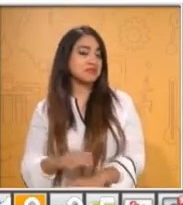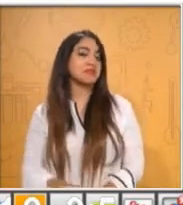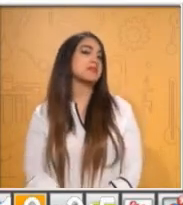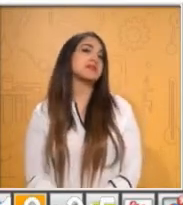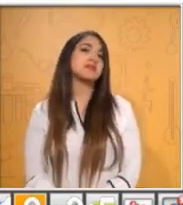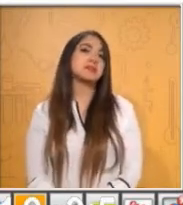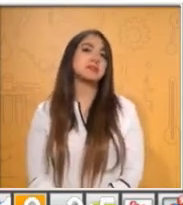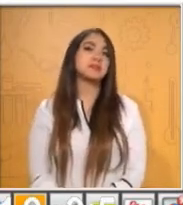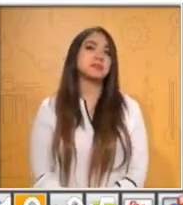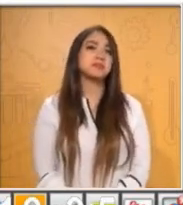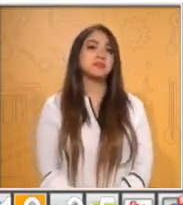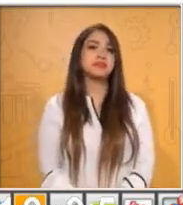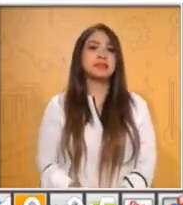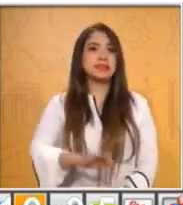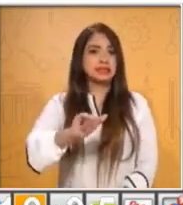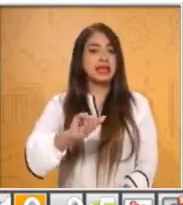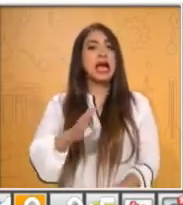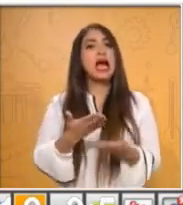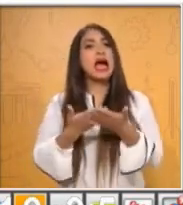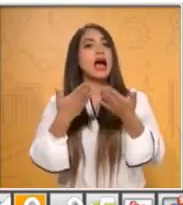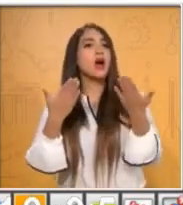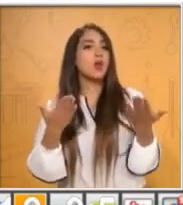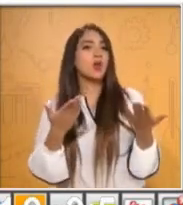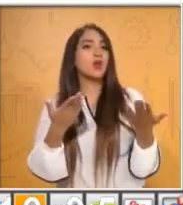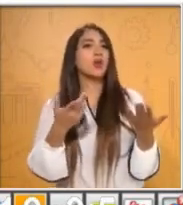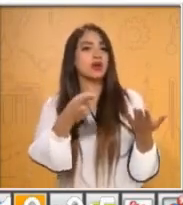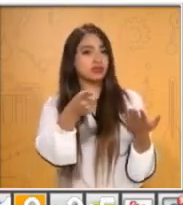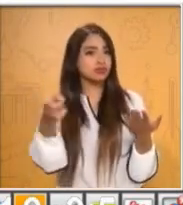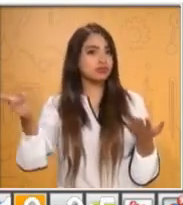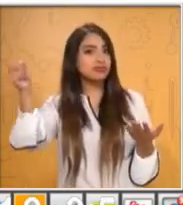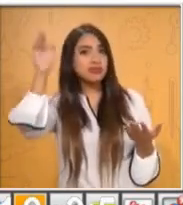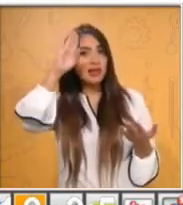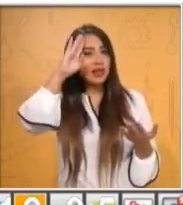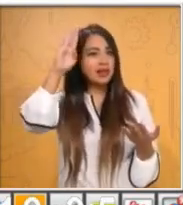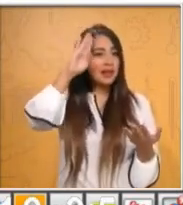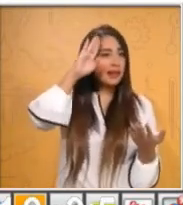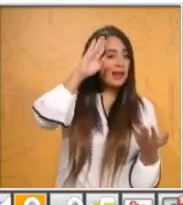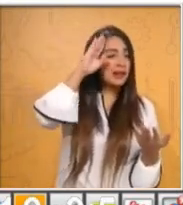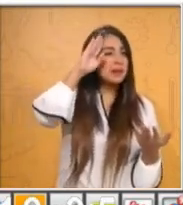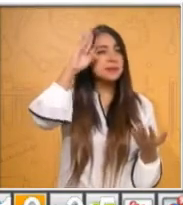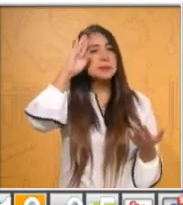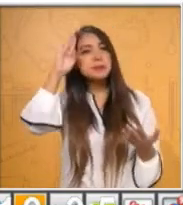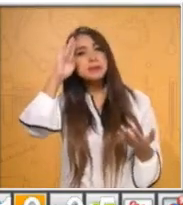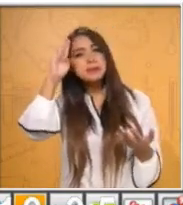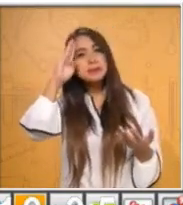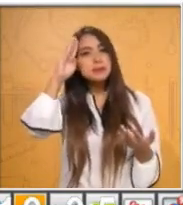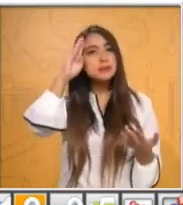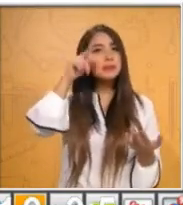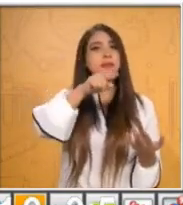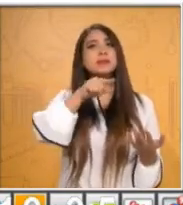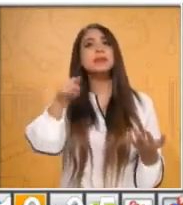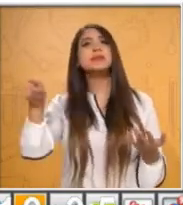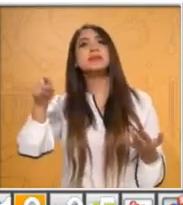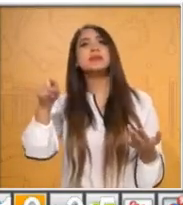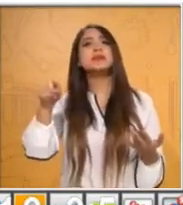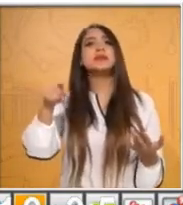como las descripciones que normalmente hacemos. Es para que le pienses un poquito, piénsale un poquito más y tienes el transcurso de la clase